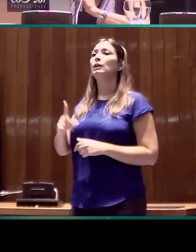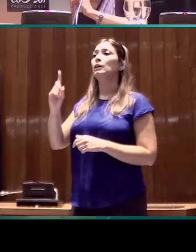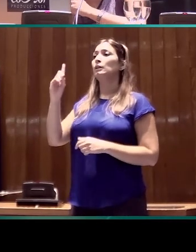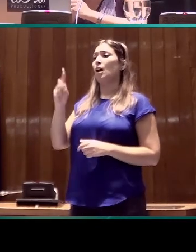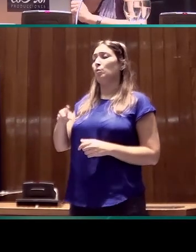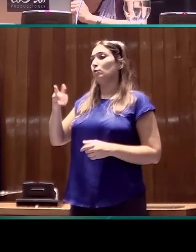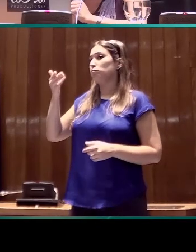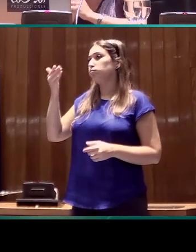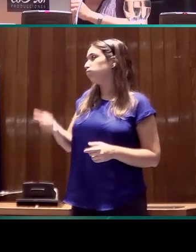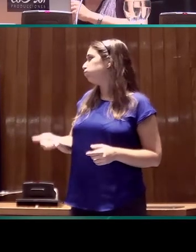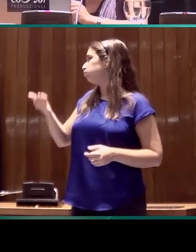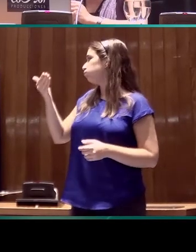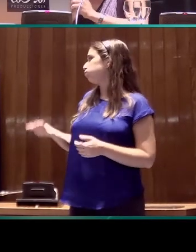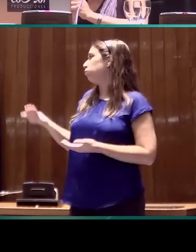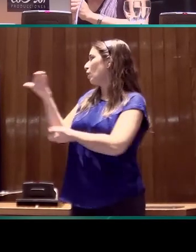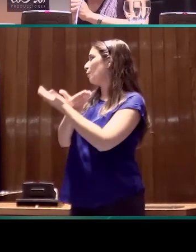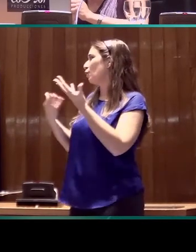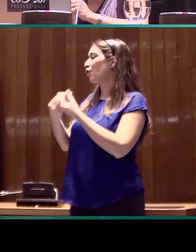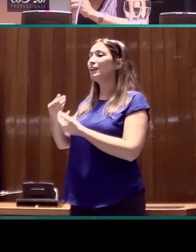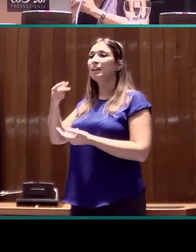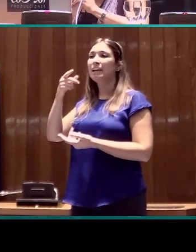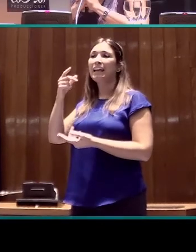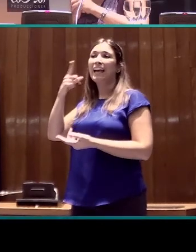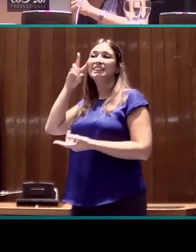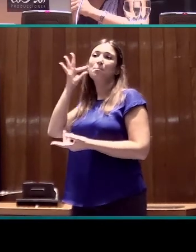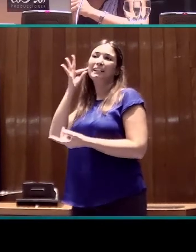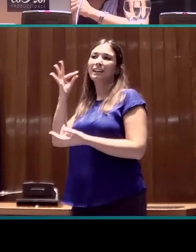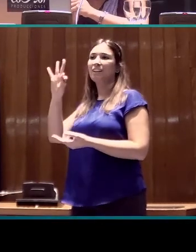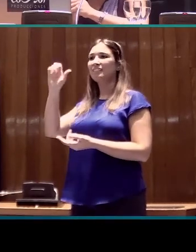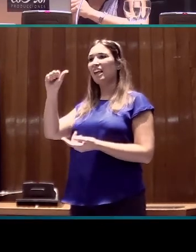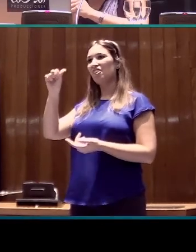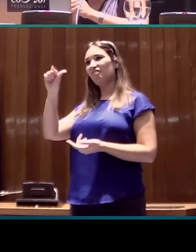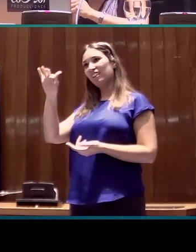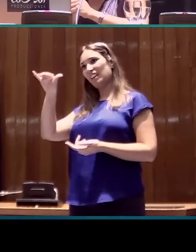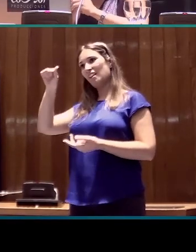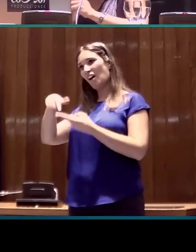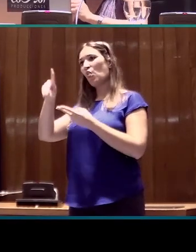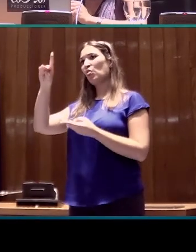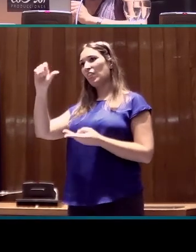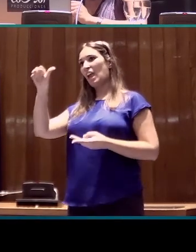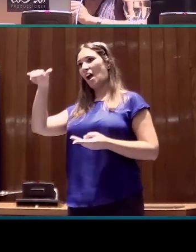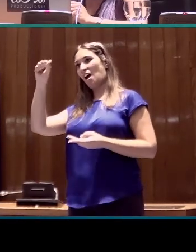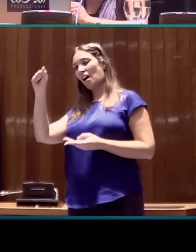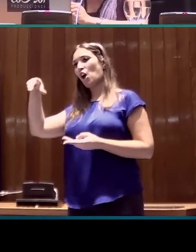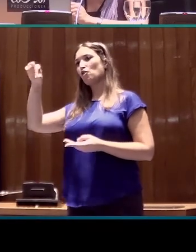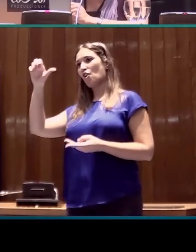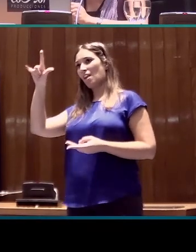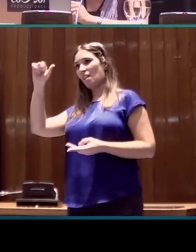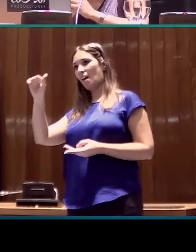valuosa colaboración de las expertas sordas, Delfina Liaga, y Noelia Hernández,